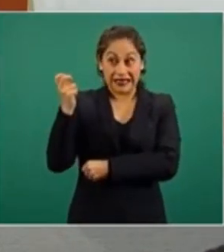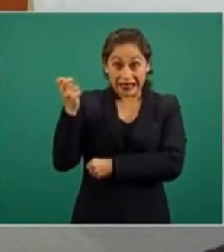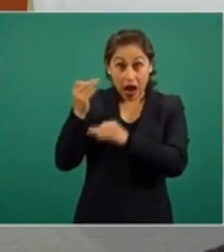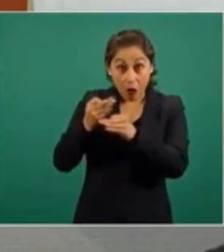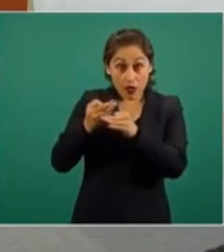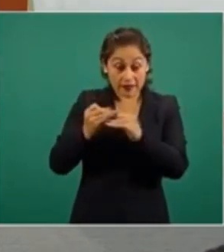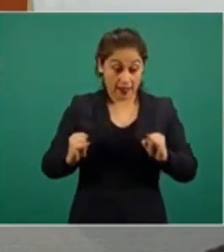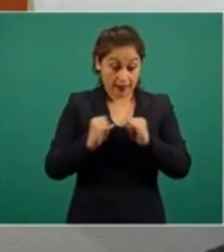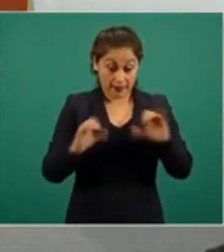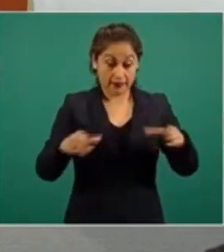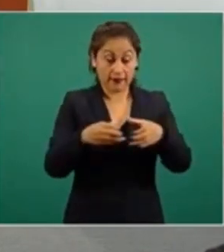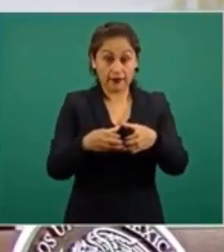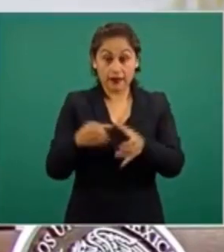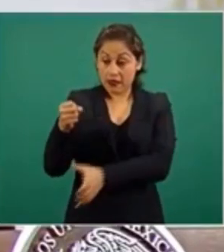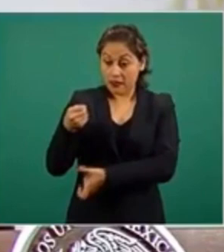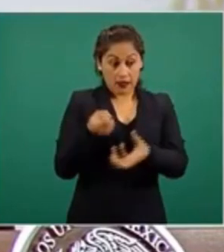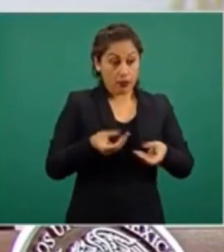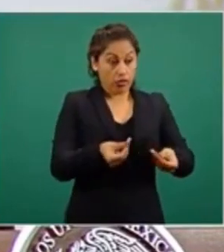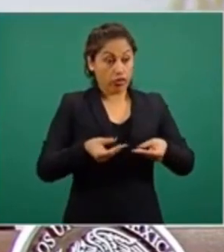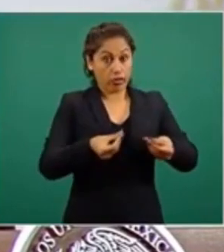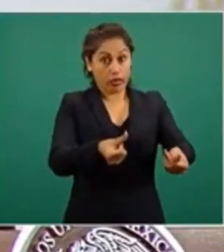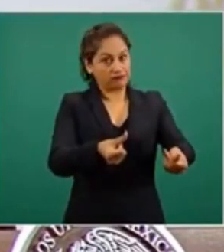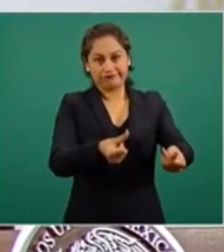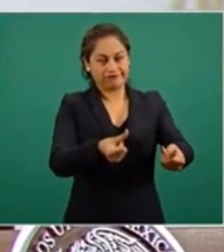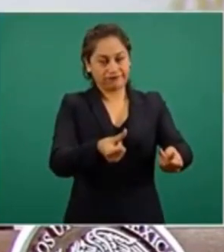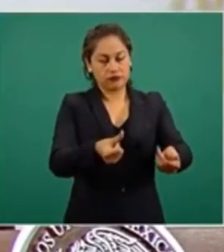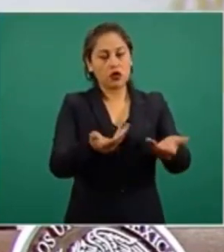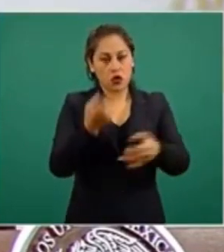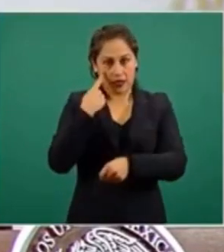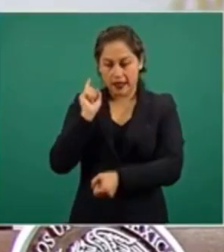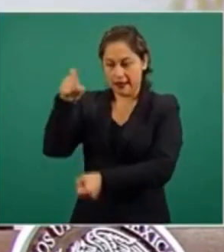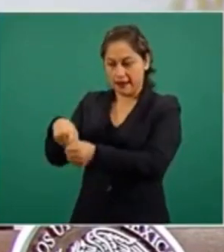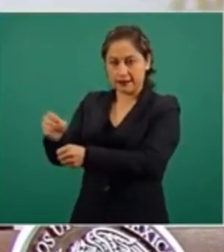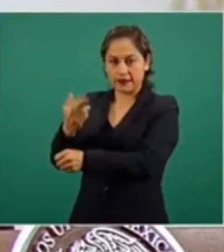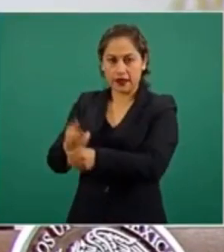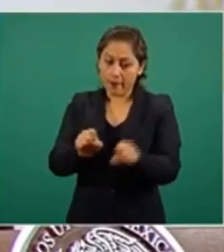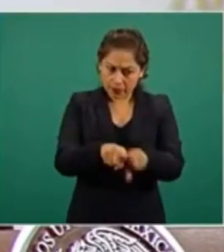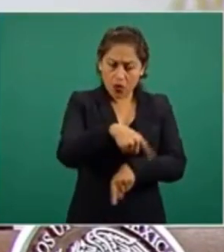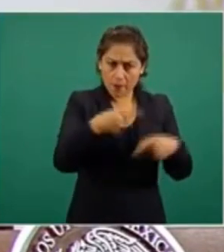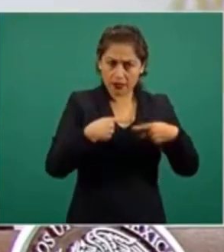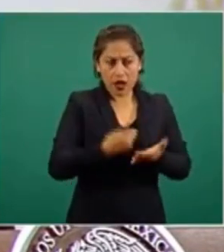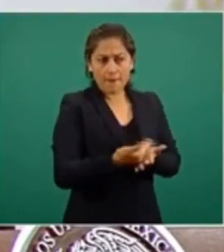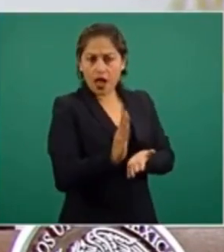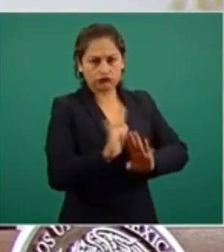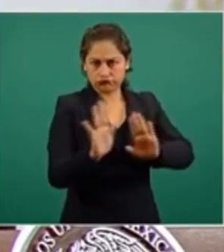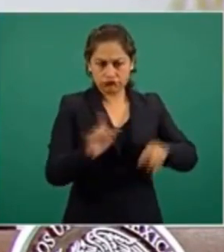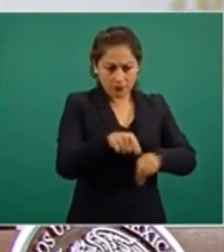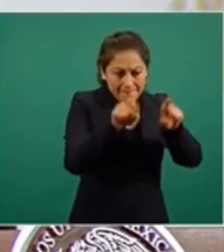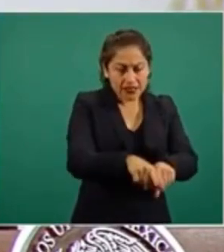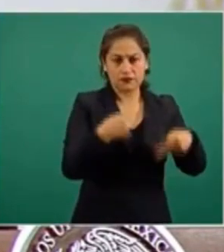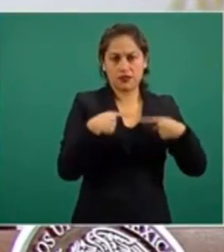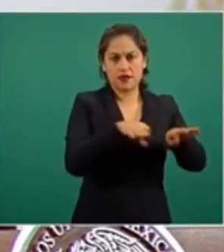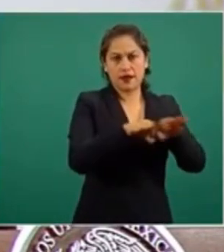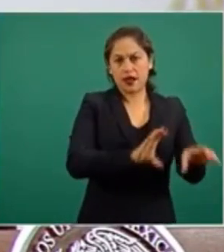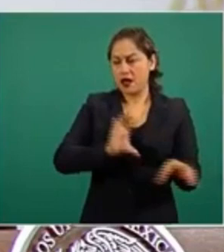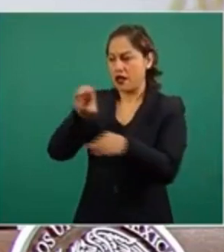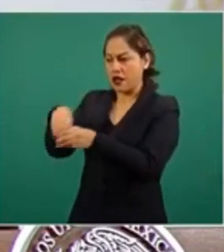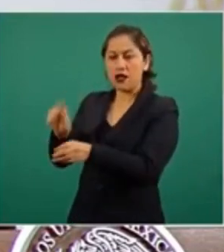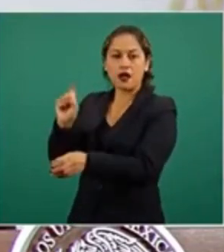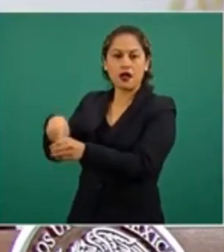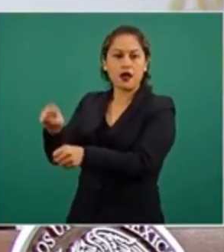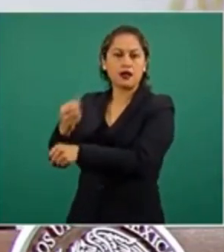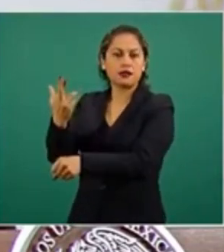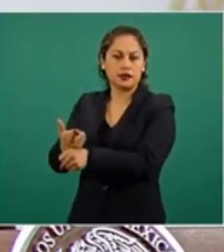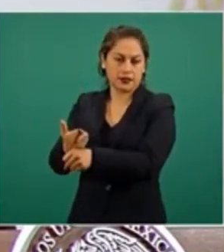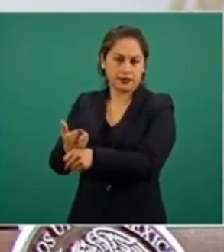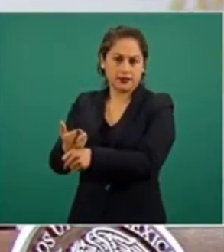porque aún dejando a los mismos trabajadores, no despidiendo a nadie, es un ahorro de gasto